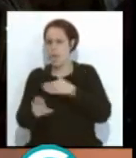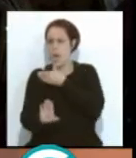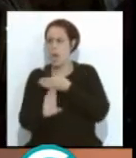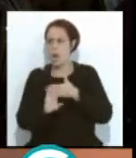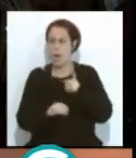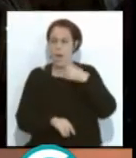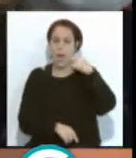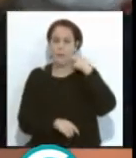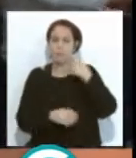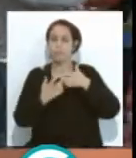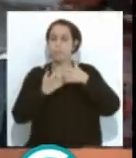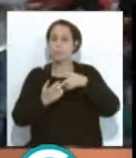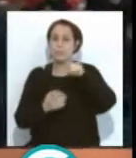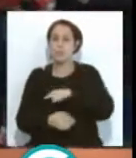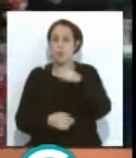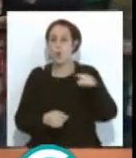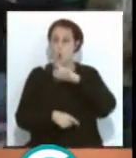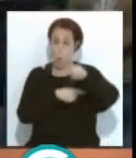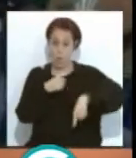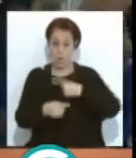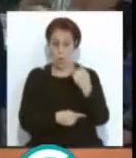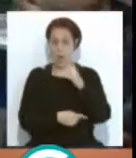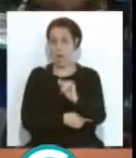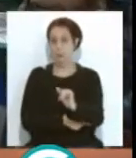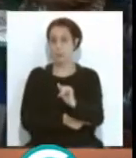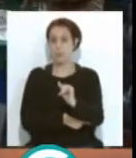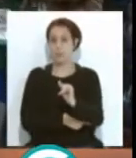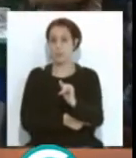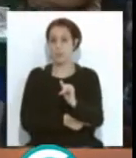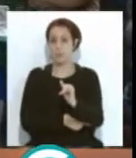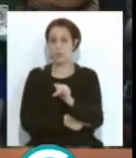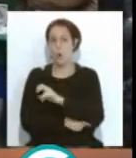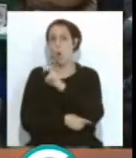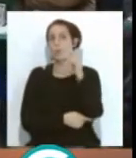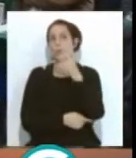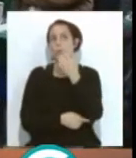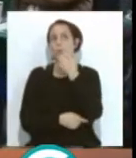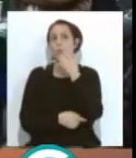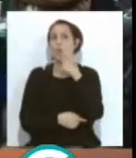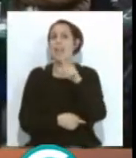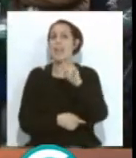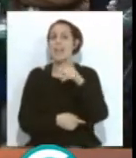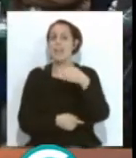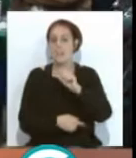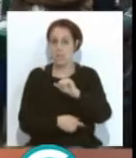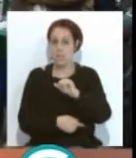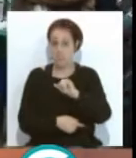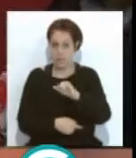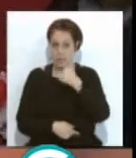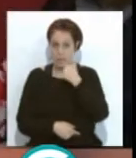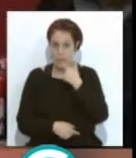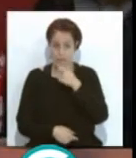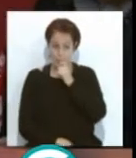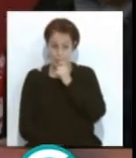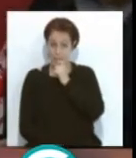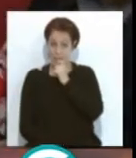si realmente funciona. Y después también está la opción de, de, de otro, como otro grande como es el Libi, que dice ya en el pito,